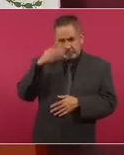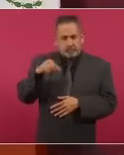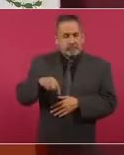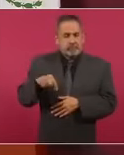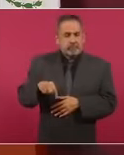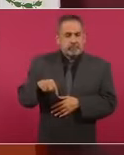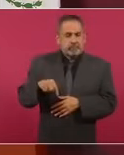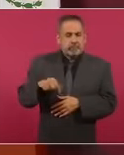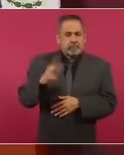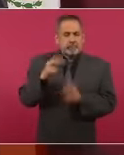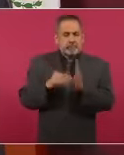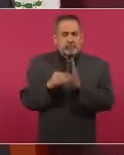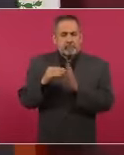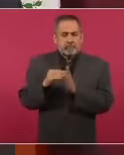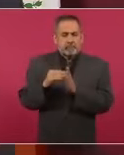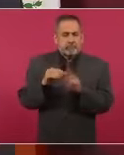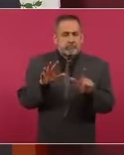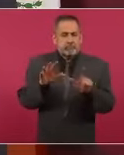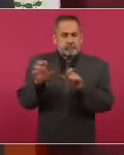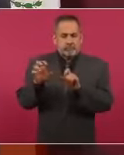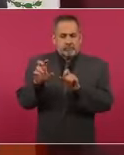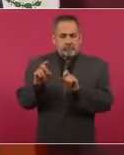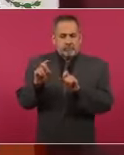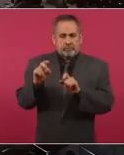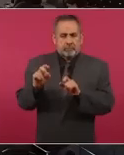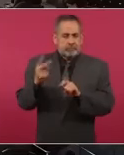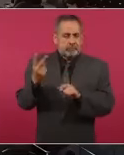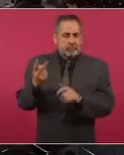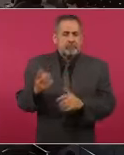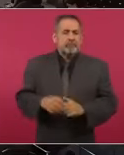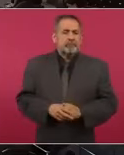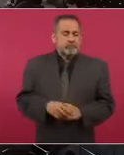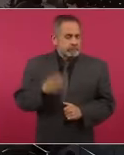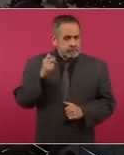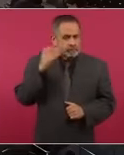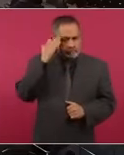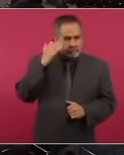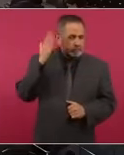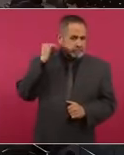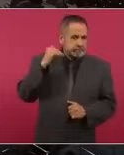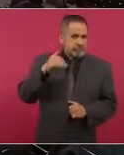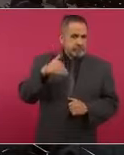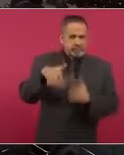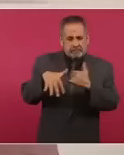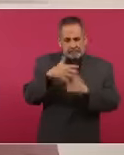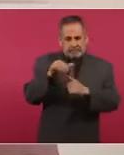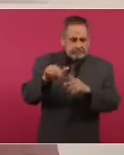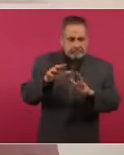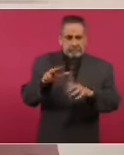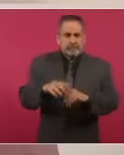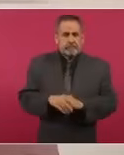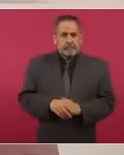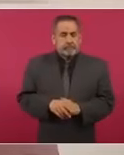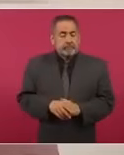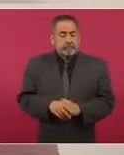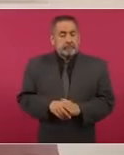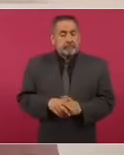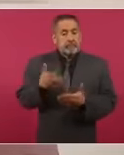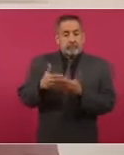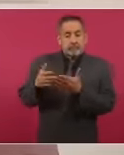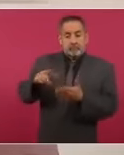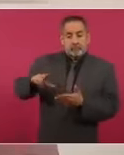en México dos millones setecientos treinta y dos, eso era en el quince, dieciséis, ya los legisladores